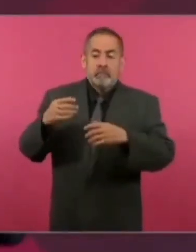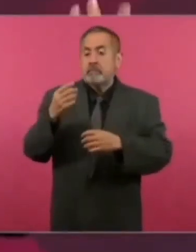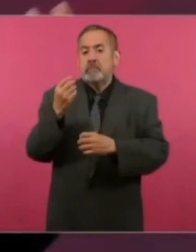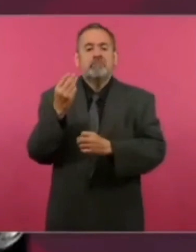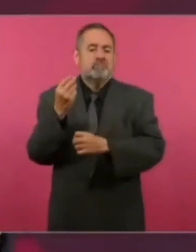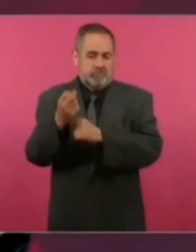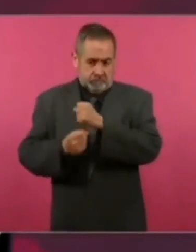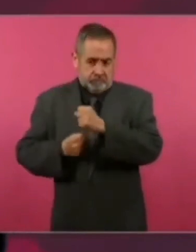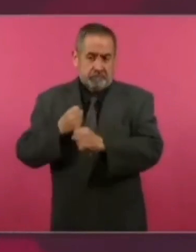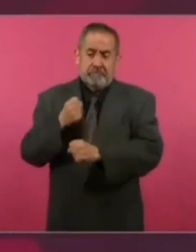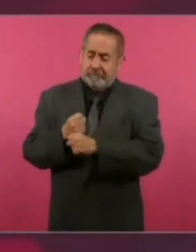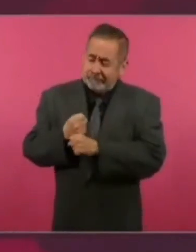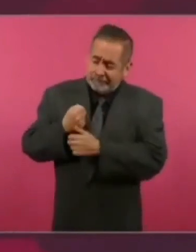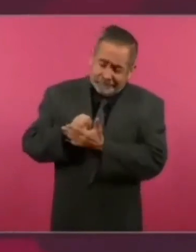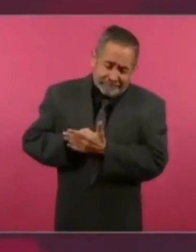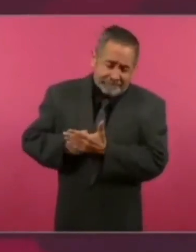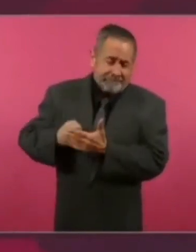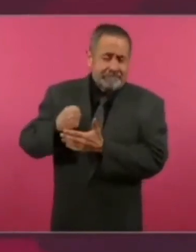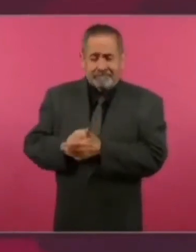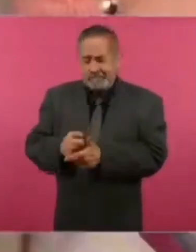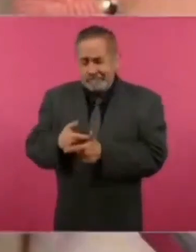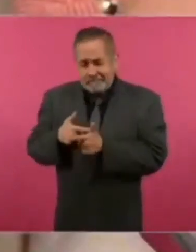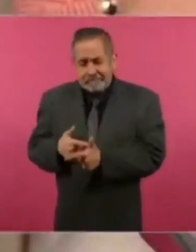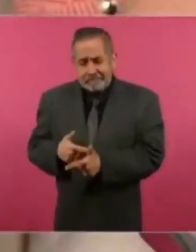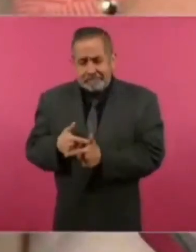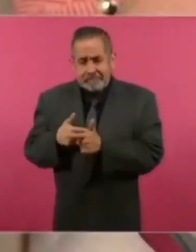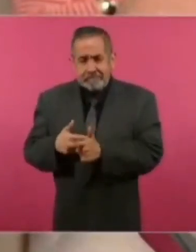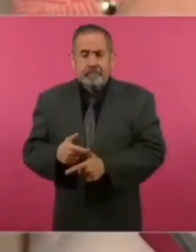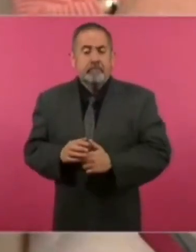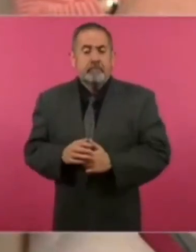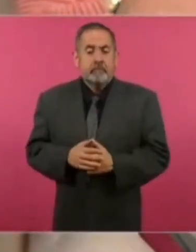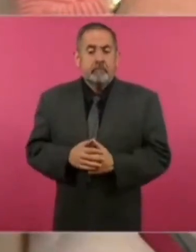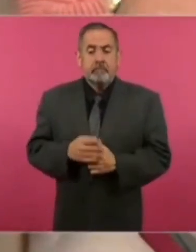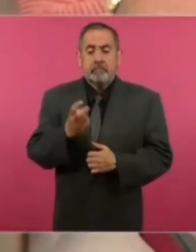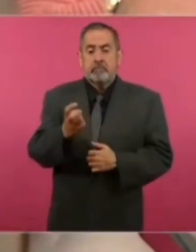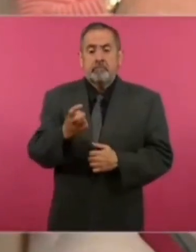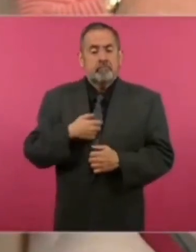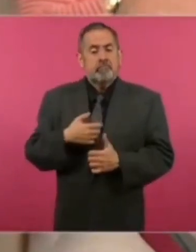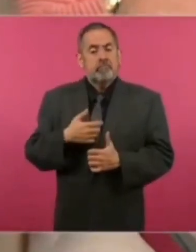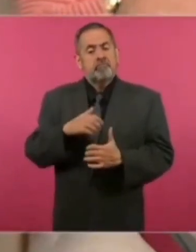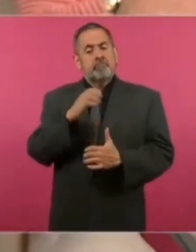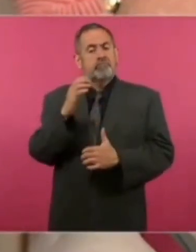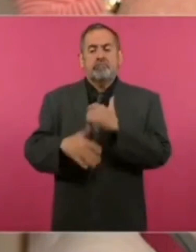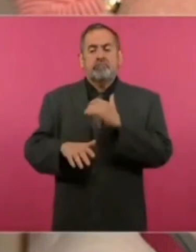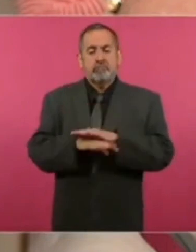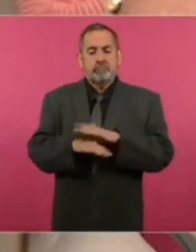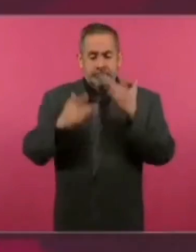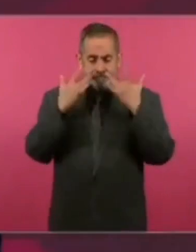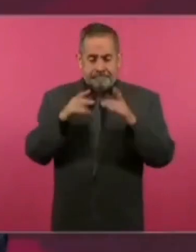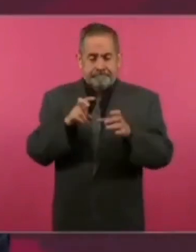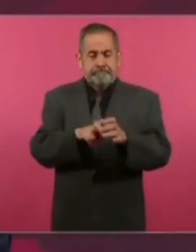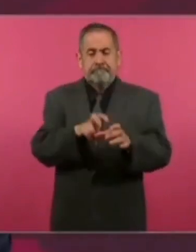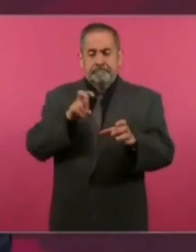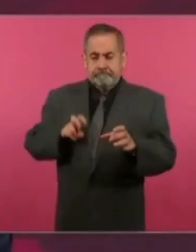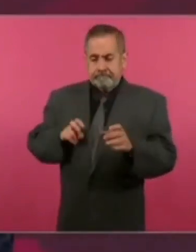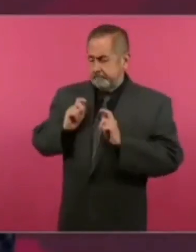Y por eso, yo no puedo retirar. Porque hay relevo